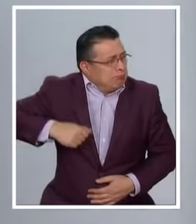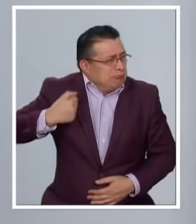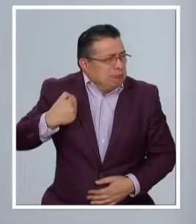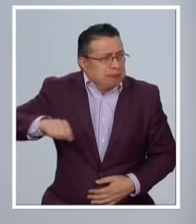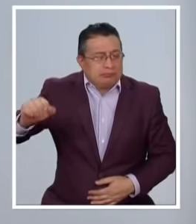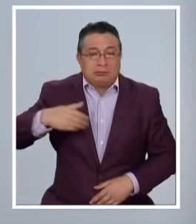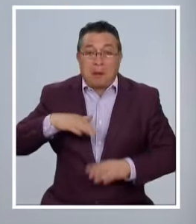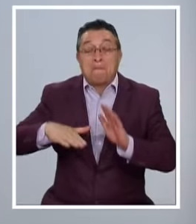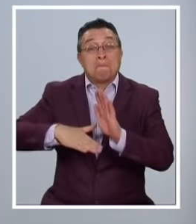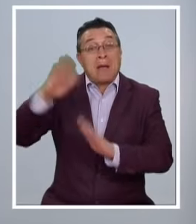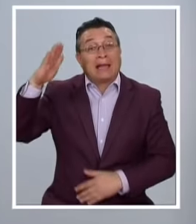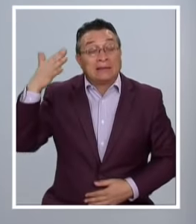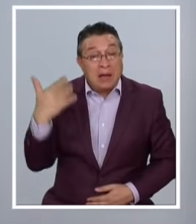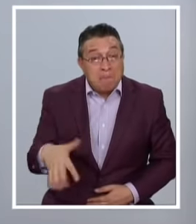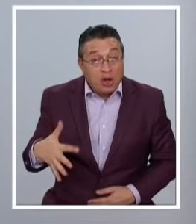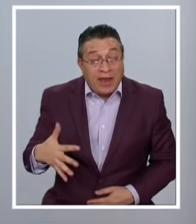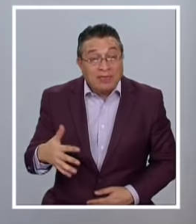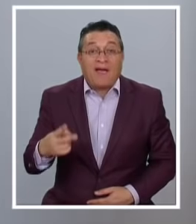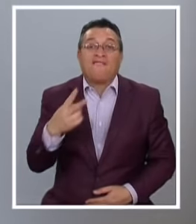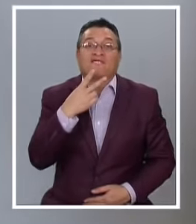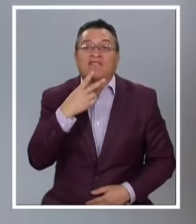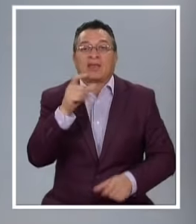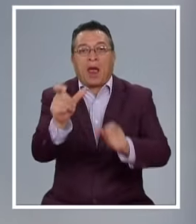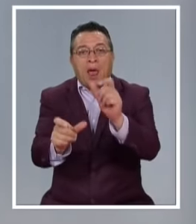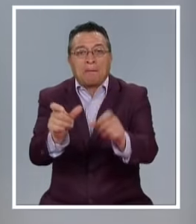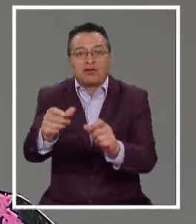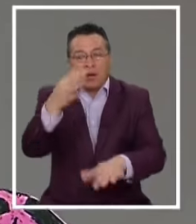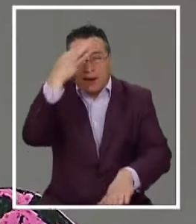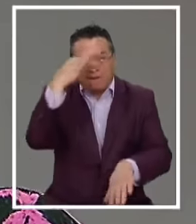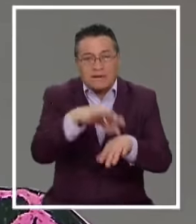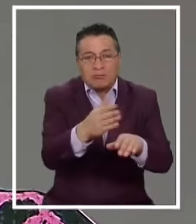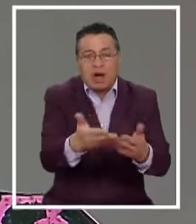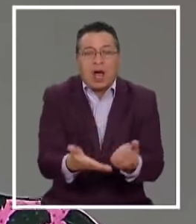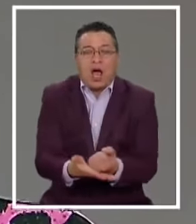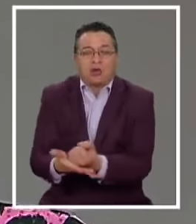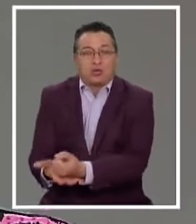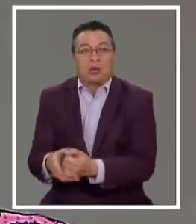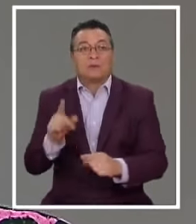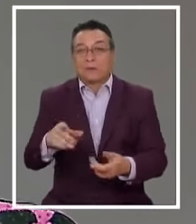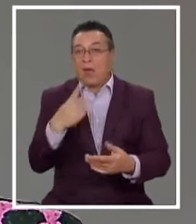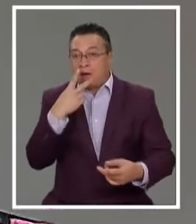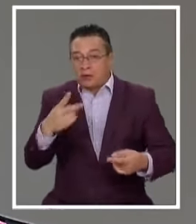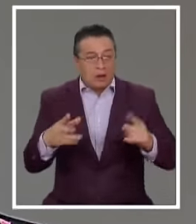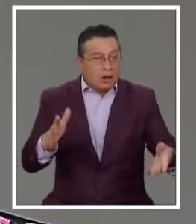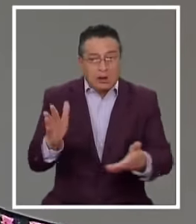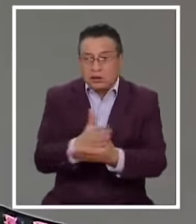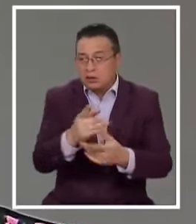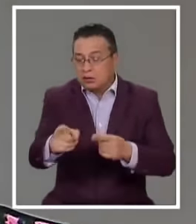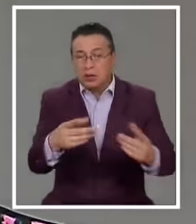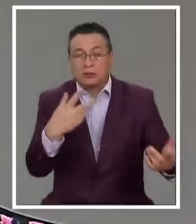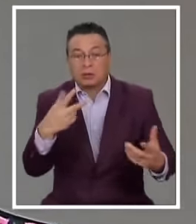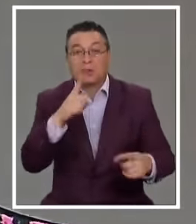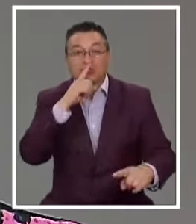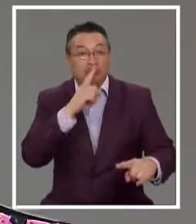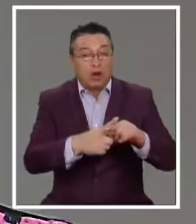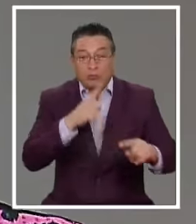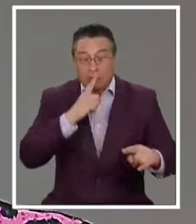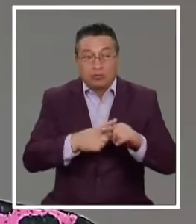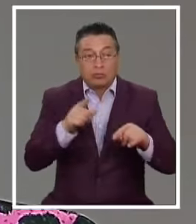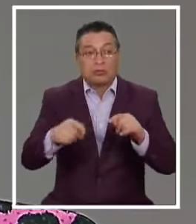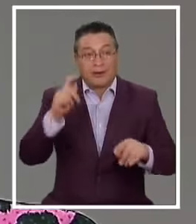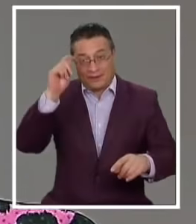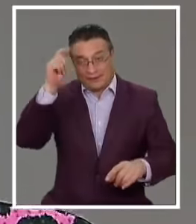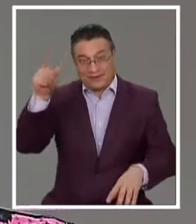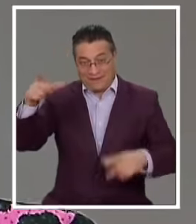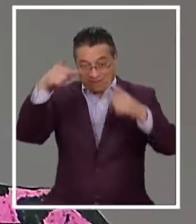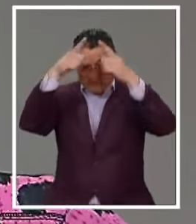importante En ese minuto Era la vida De los pacientes Empezamos a clasificarlo A tratar de ponerle El nombre Que eso fue